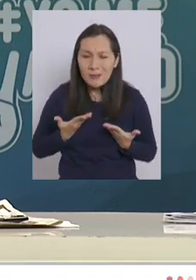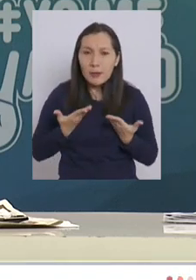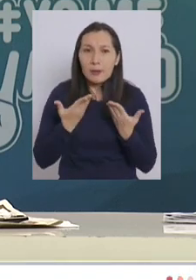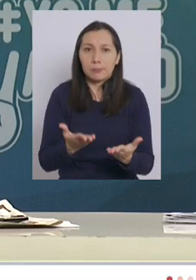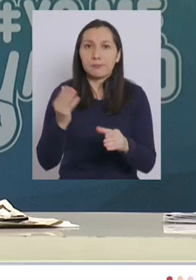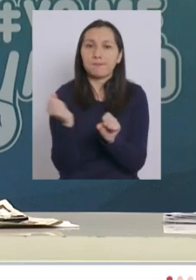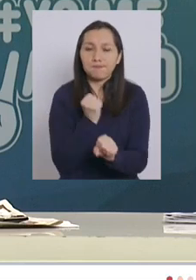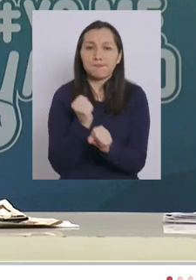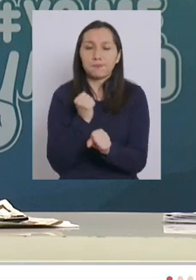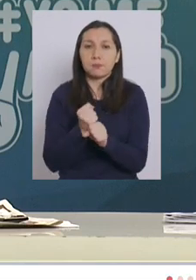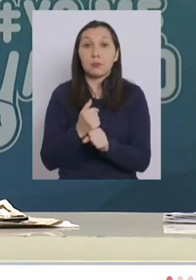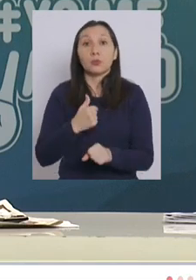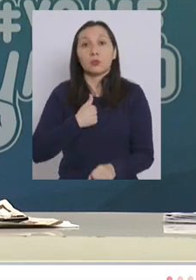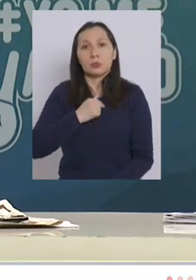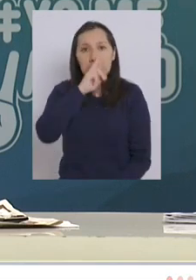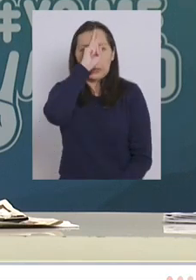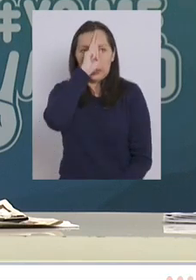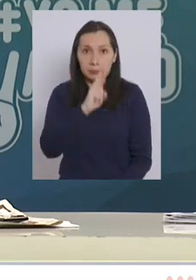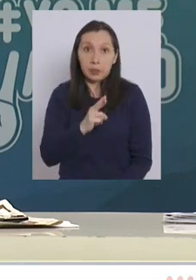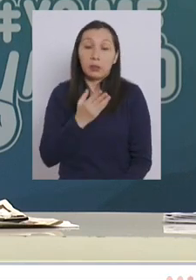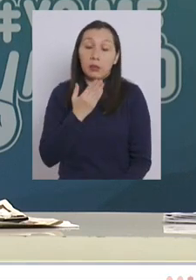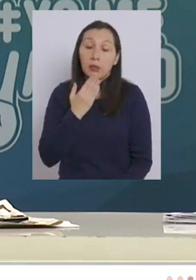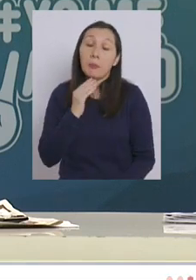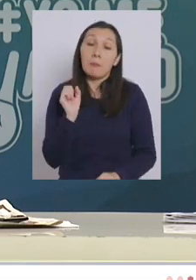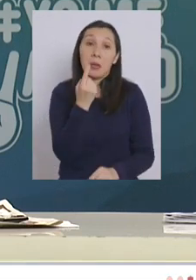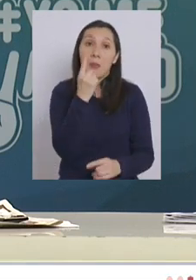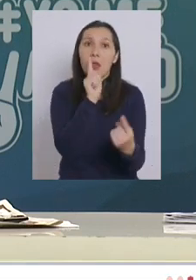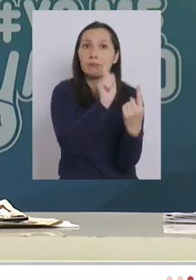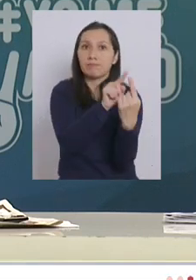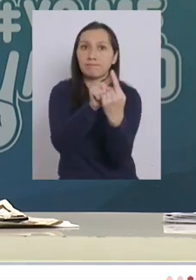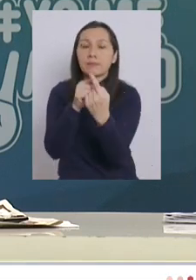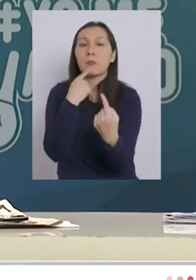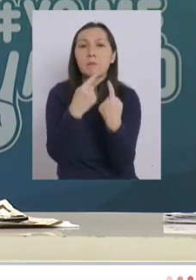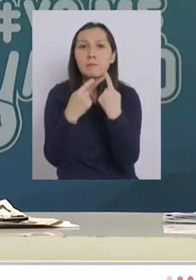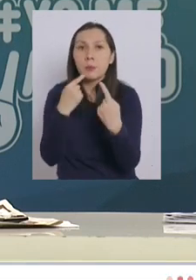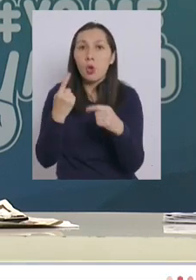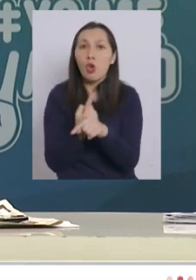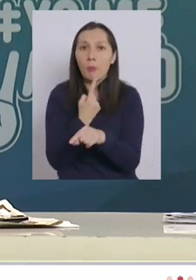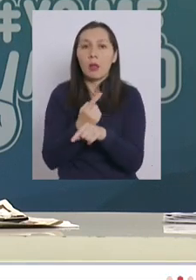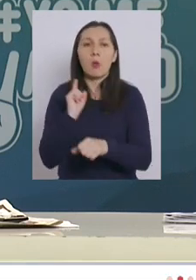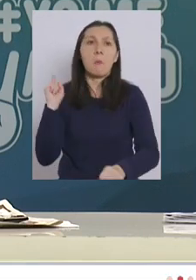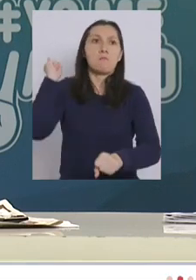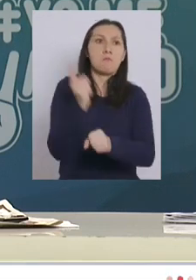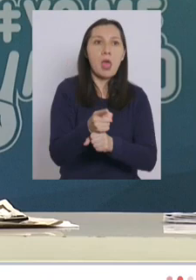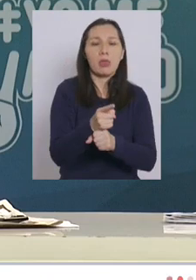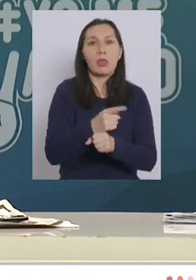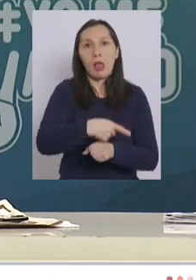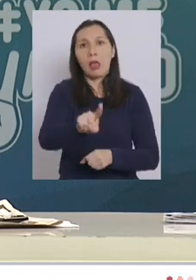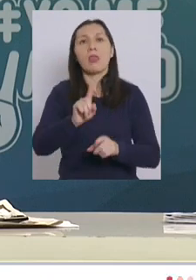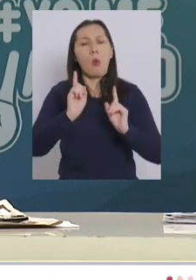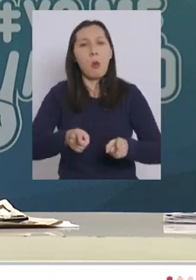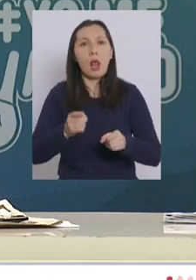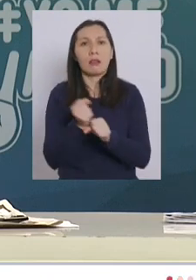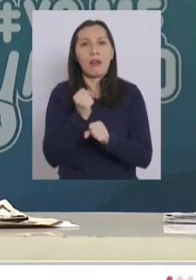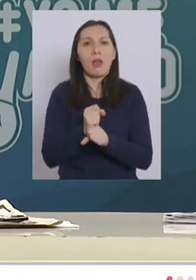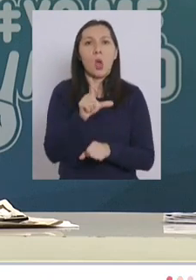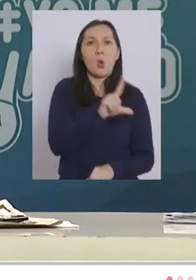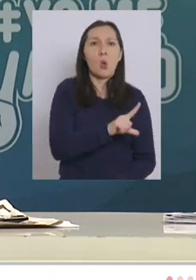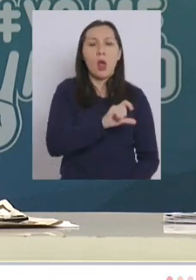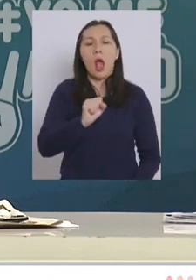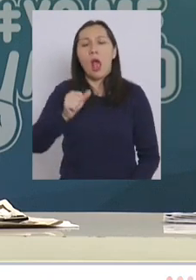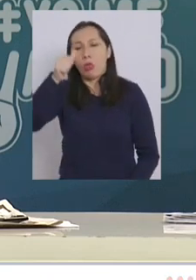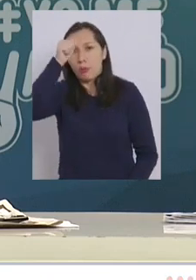trabajar yo por respeto tengo que conversar con ellos antes de obligarlos o decir que trabajen